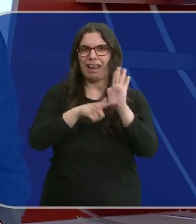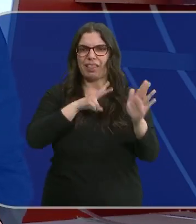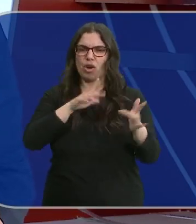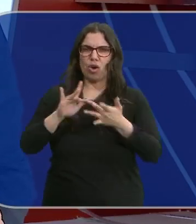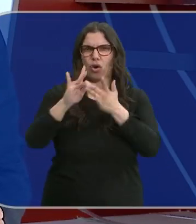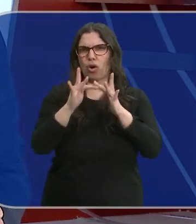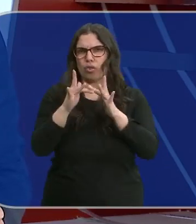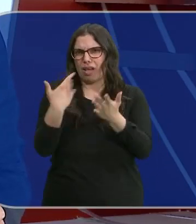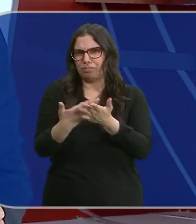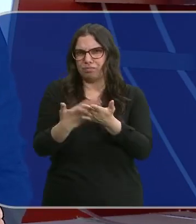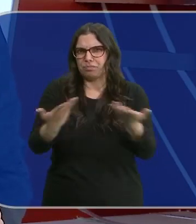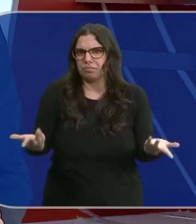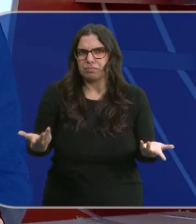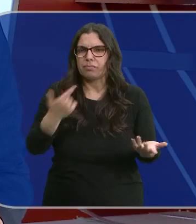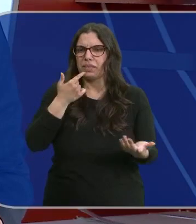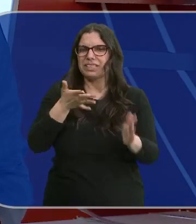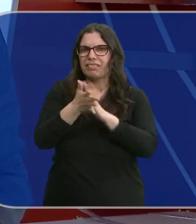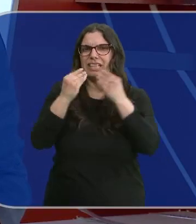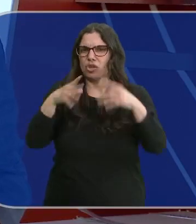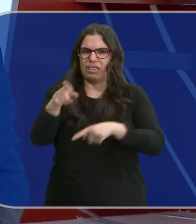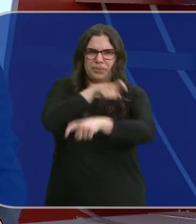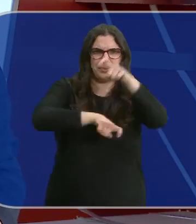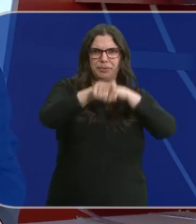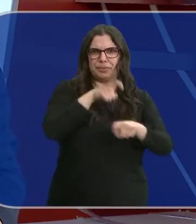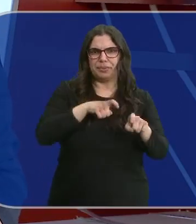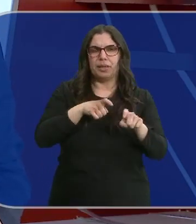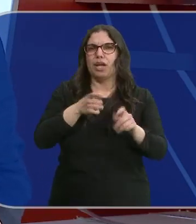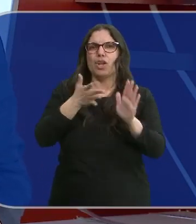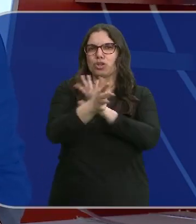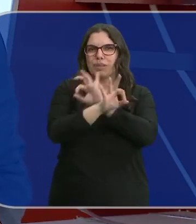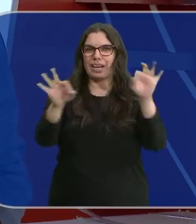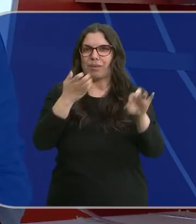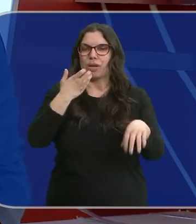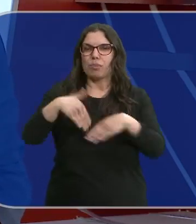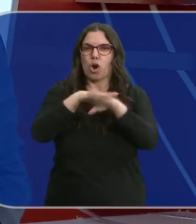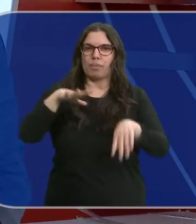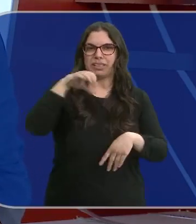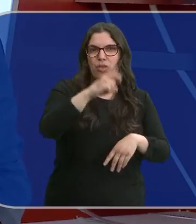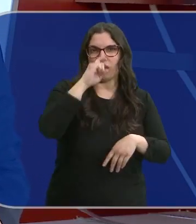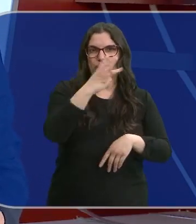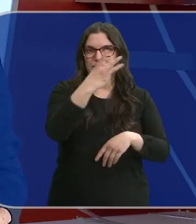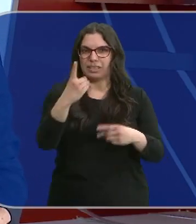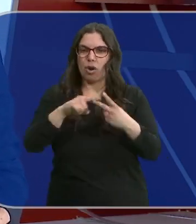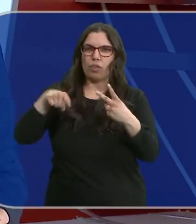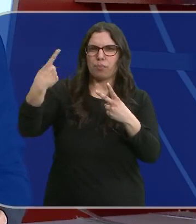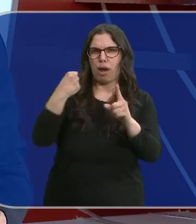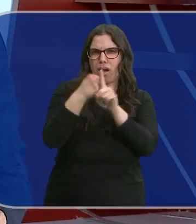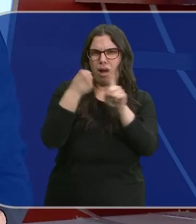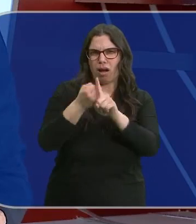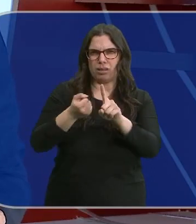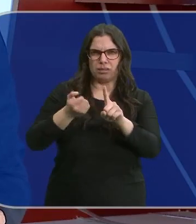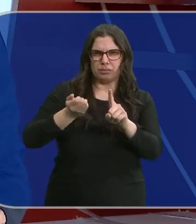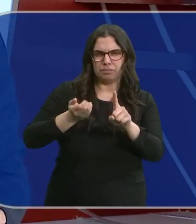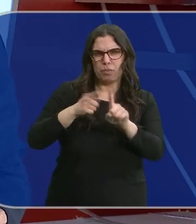de Concordia. Habla de retroceso histórico en un texto que dice que no cita hechos como el golpe de Estado del 36 o las décadas de represión. El secretario